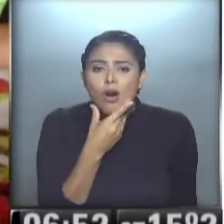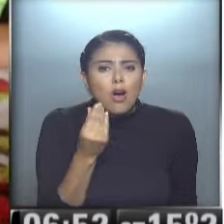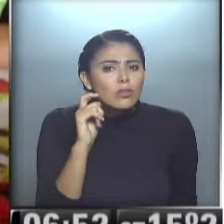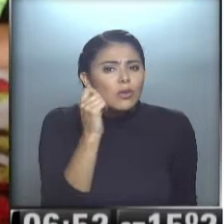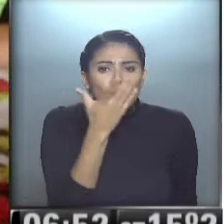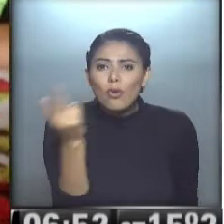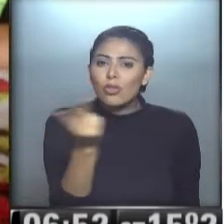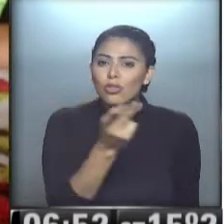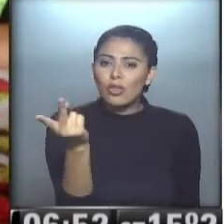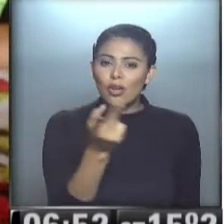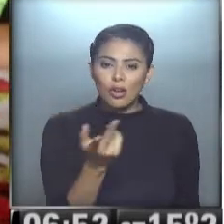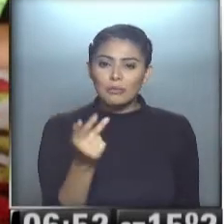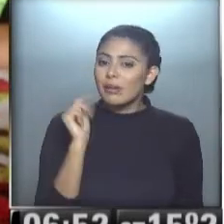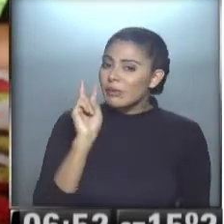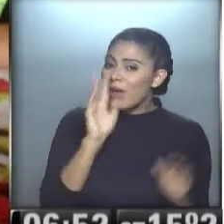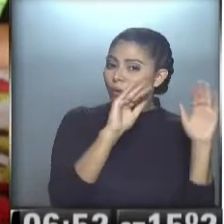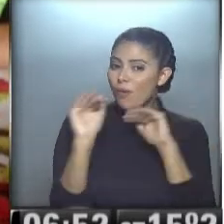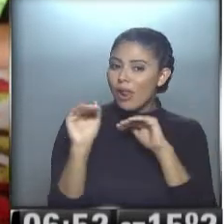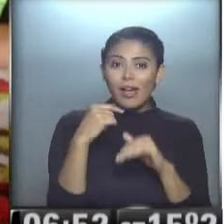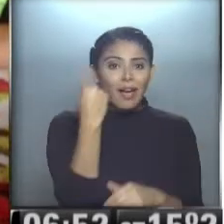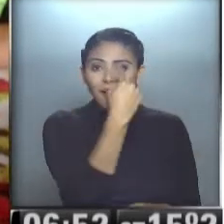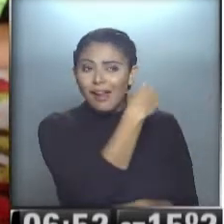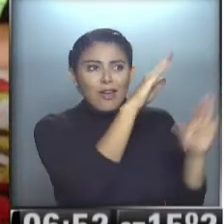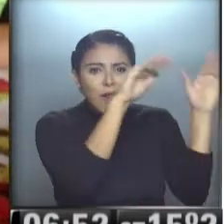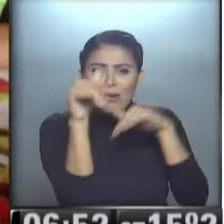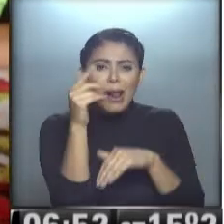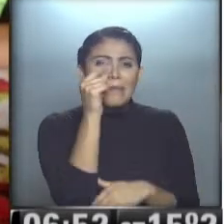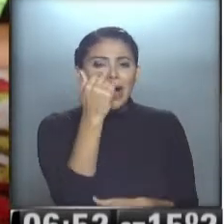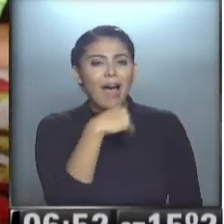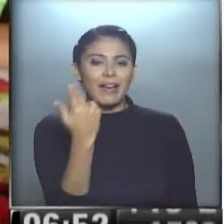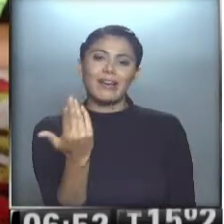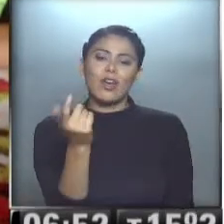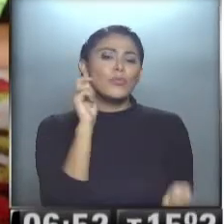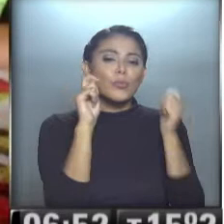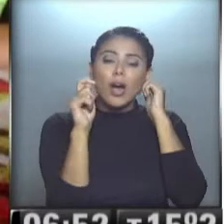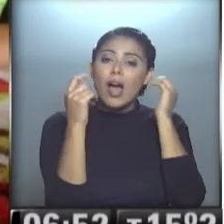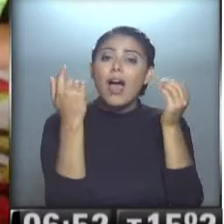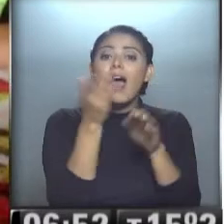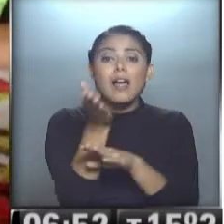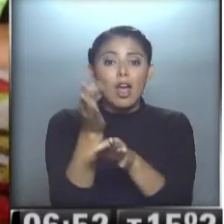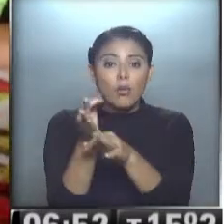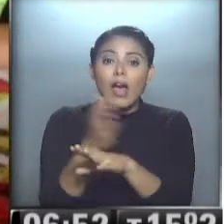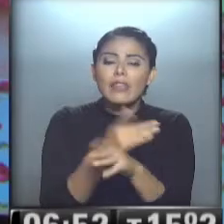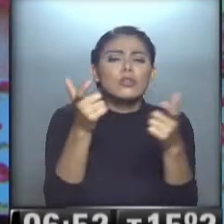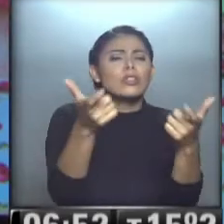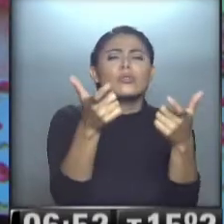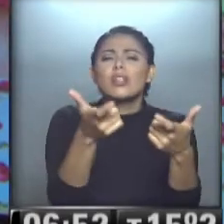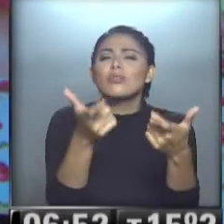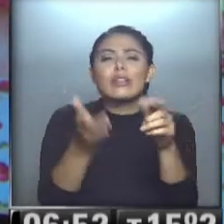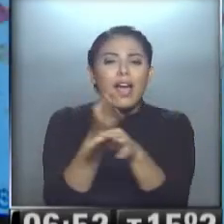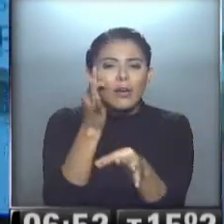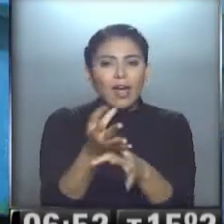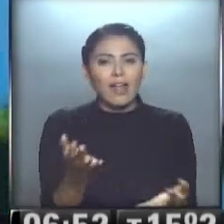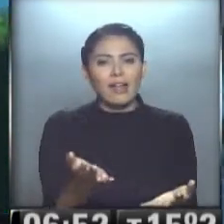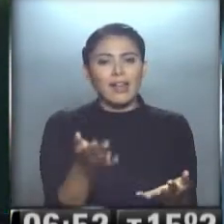qué hermosos los dos. Son igualitos. Son igualitos, padre e hijo. Besos, querido. Antes de ir a la escuela, suerte, suerte, suerte en la escuela.